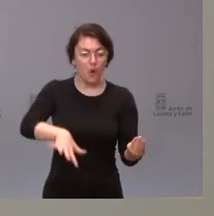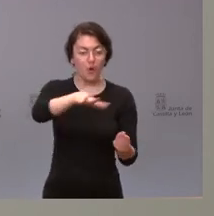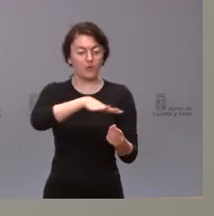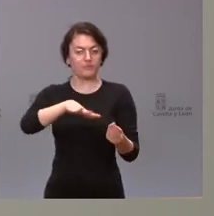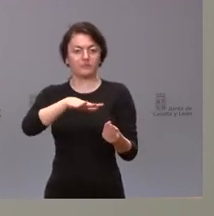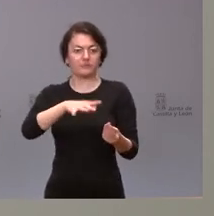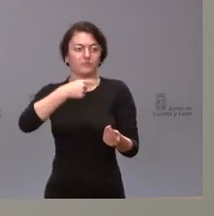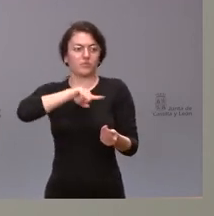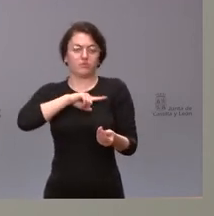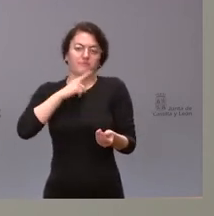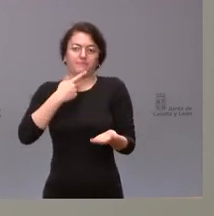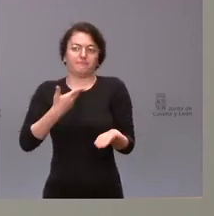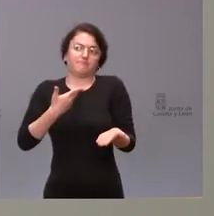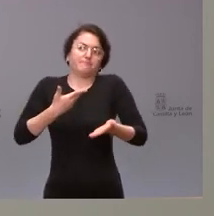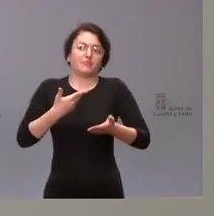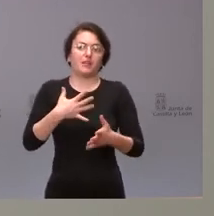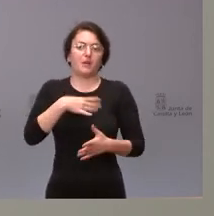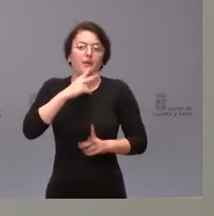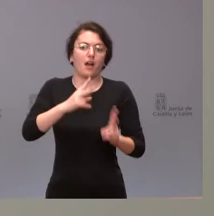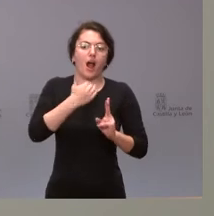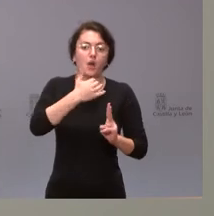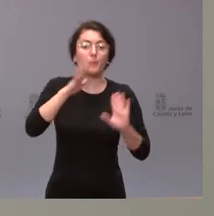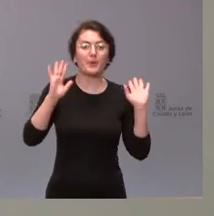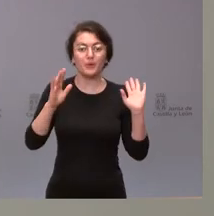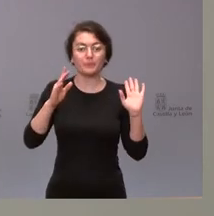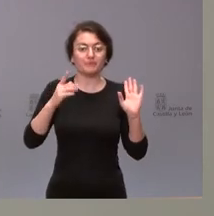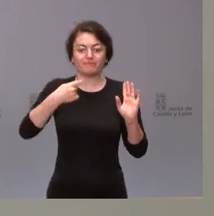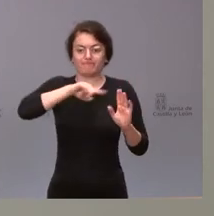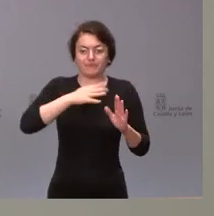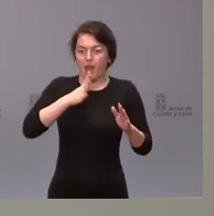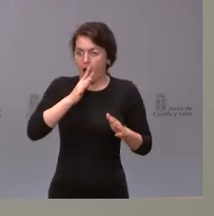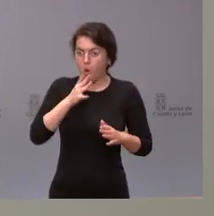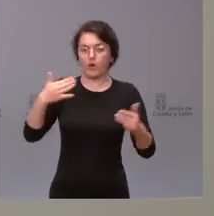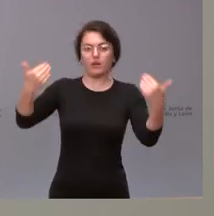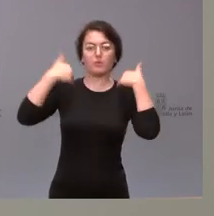estaríamos en otras circunstancias, pero hoy por hoy el modelo de ciudad no le corresponde definirlo a la Junta de Castilla y León.